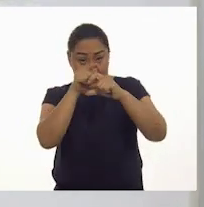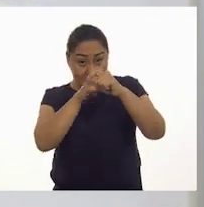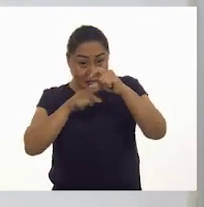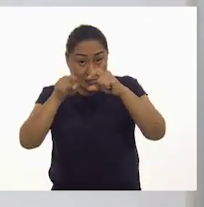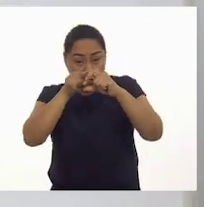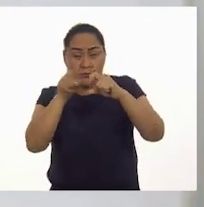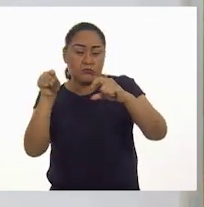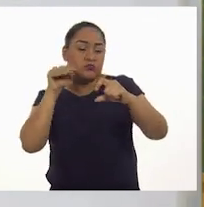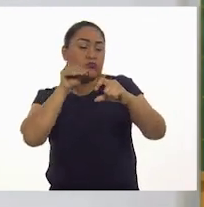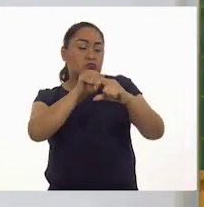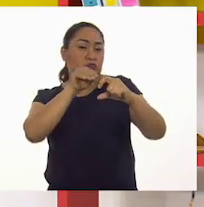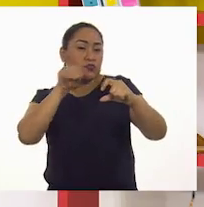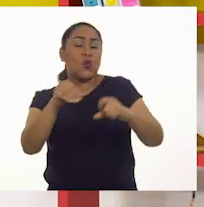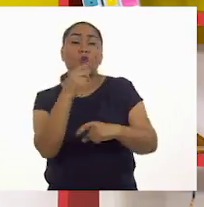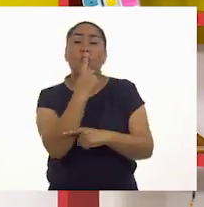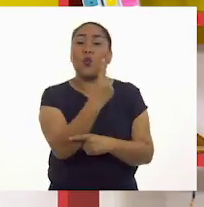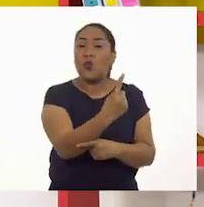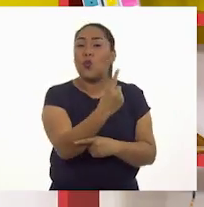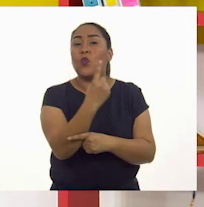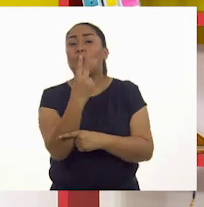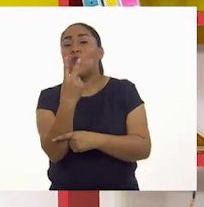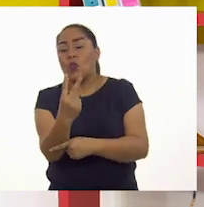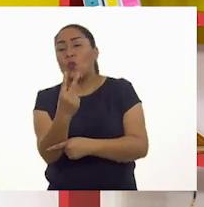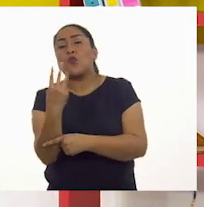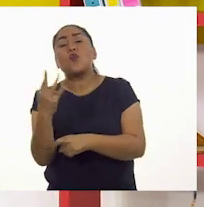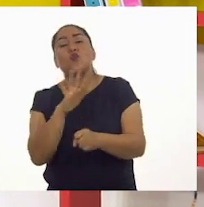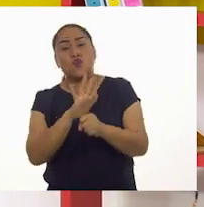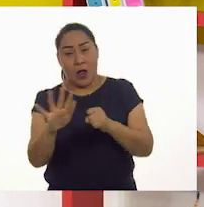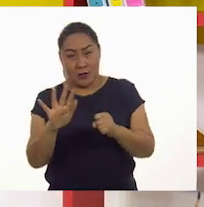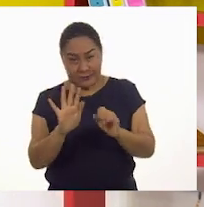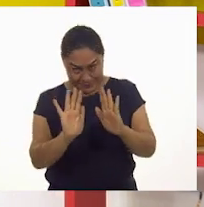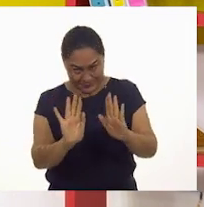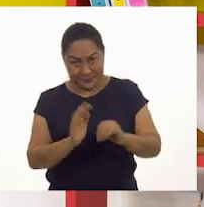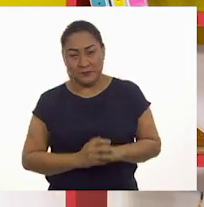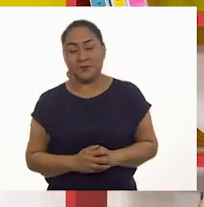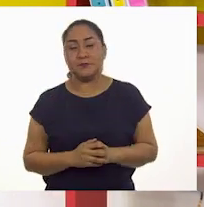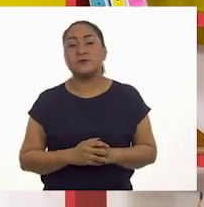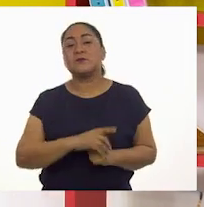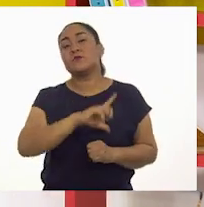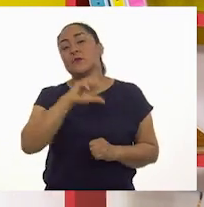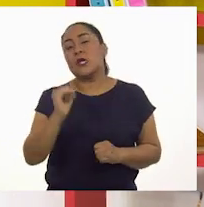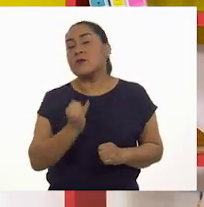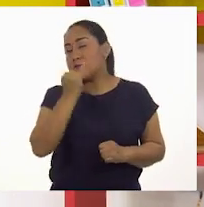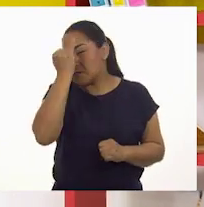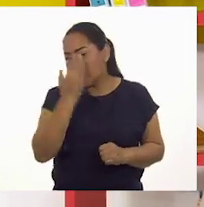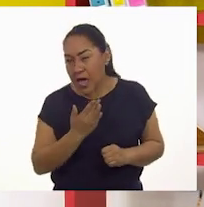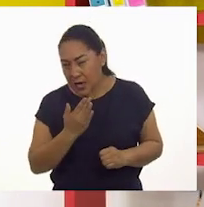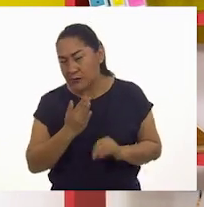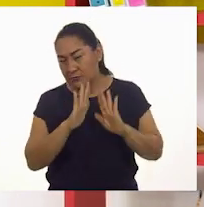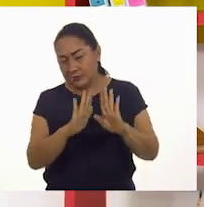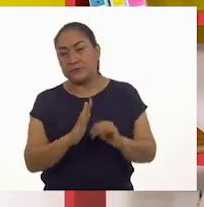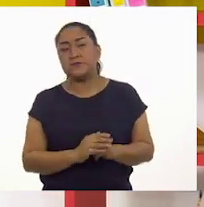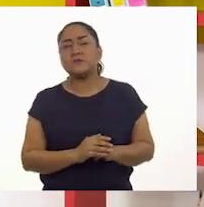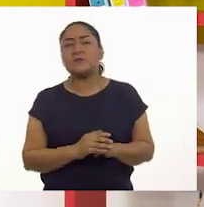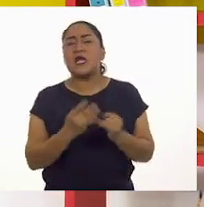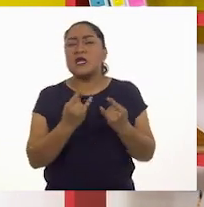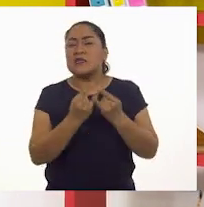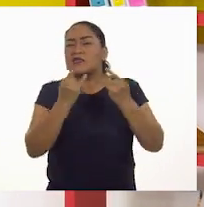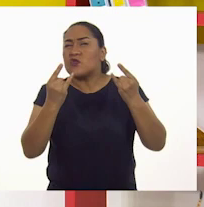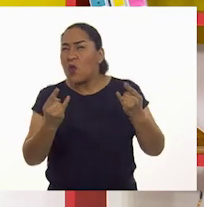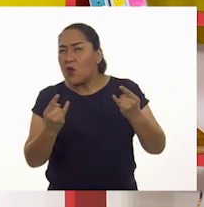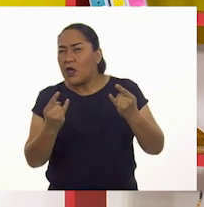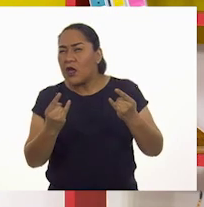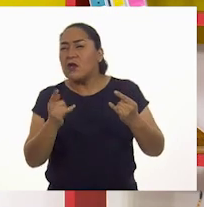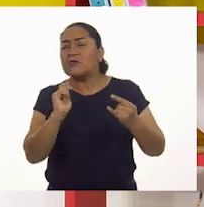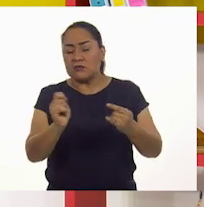los números como corresponde. Uno, dos y tres. Bien, como siguiente imagen, tenemos la historia de me lavo